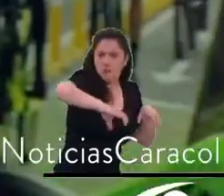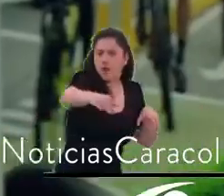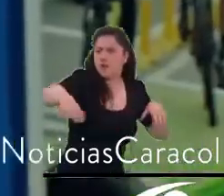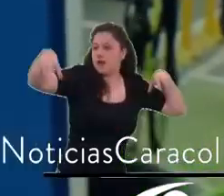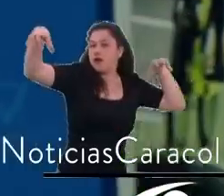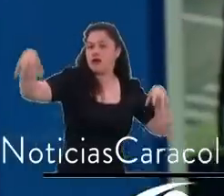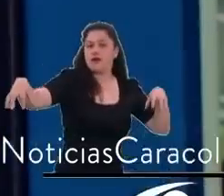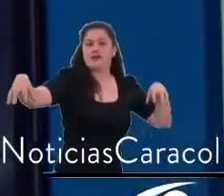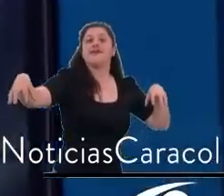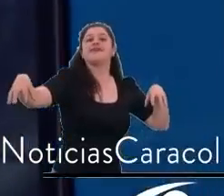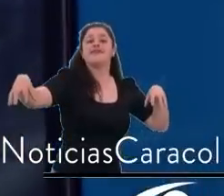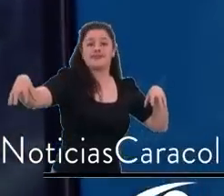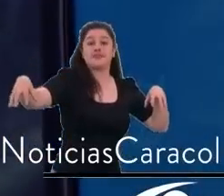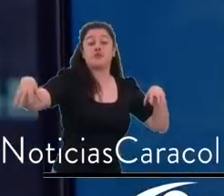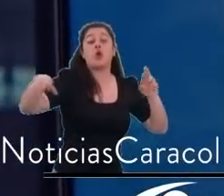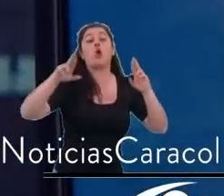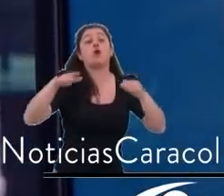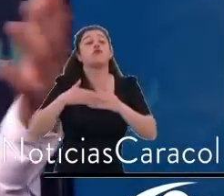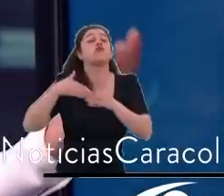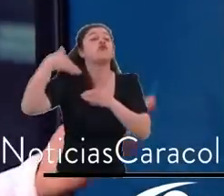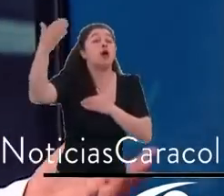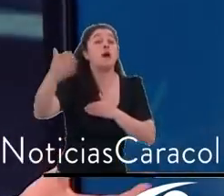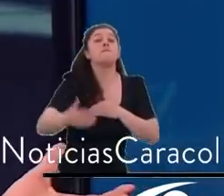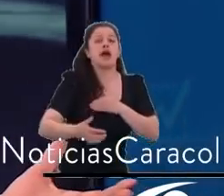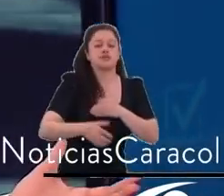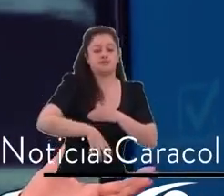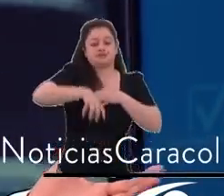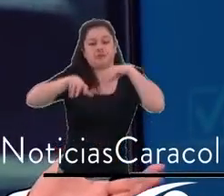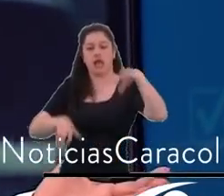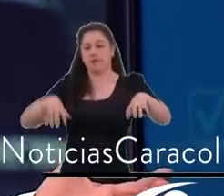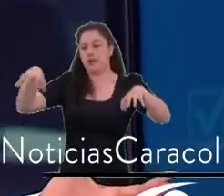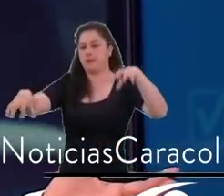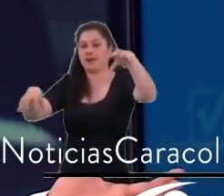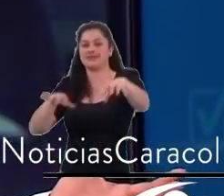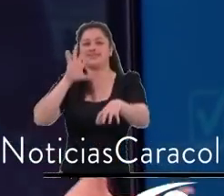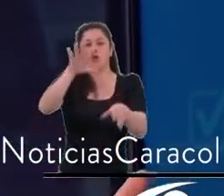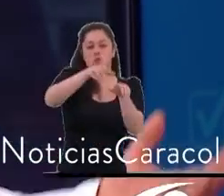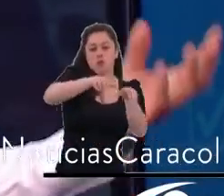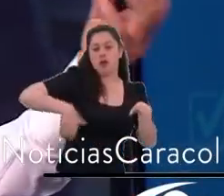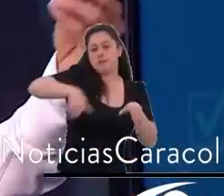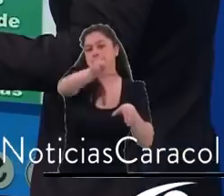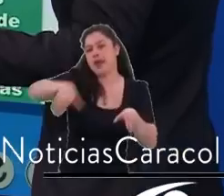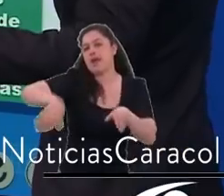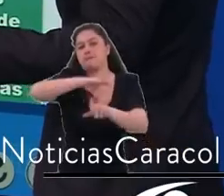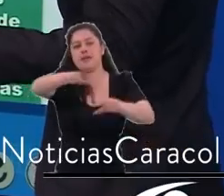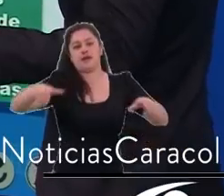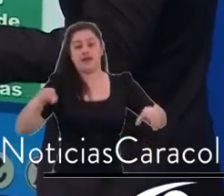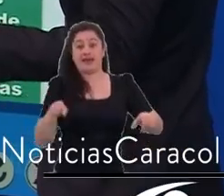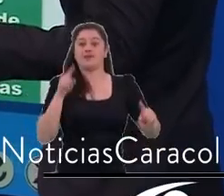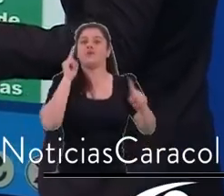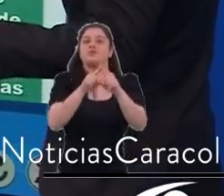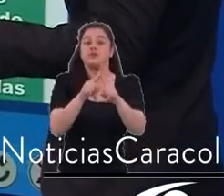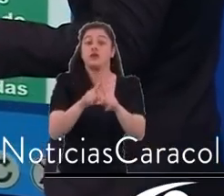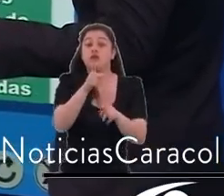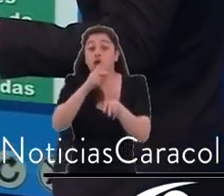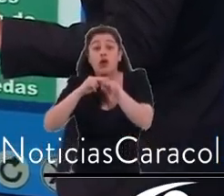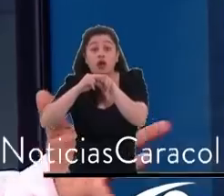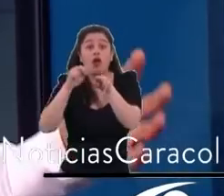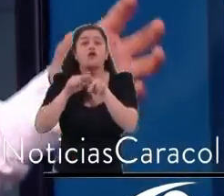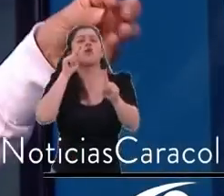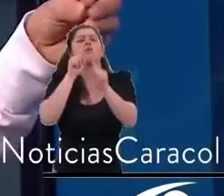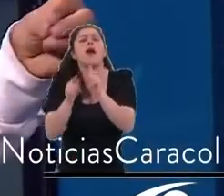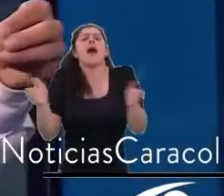regionales porque Bogotá no solamente es de los bogotanos, también es de nuestros vecinos de Cundinamarca. que vienen a trabajar o vienen a estudiar